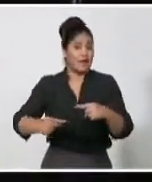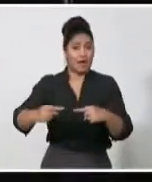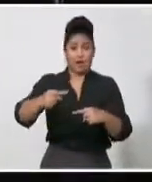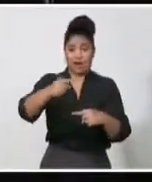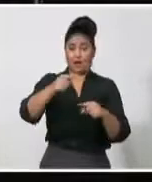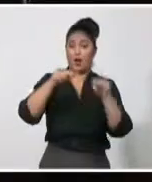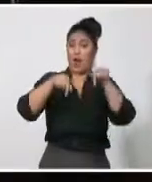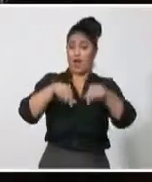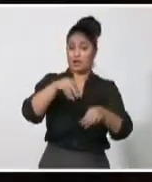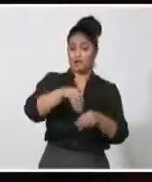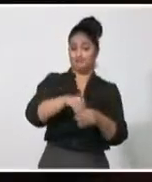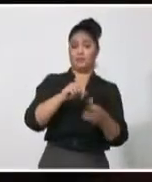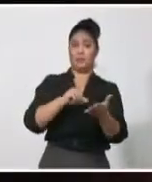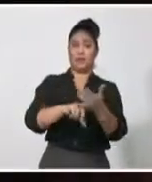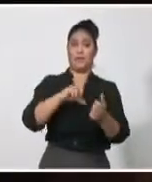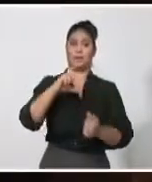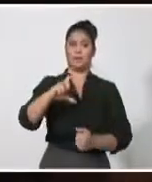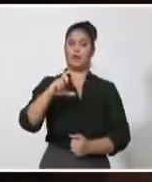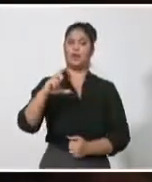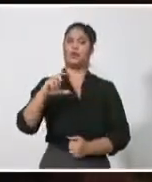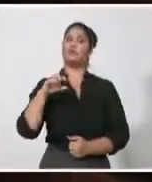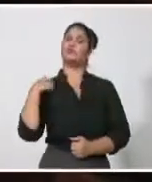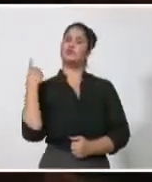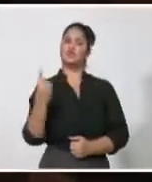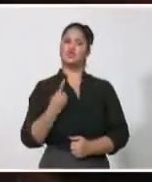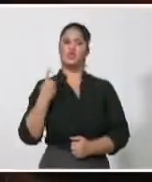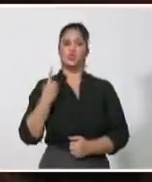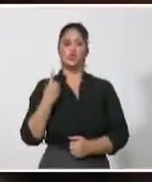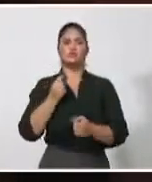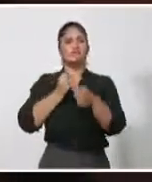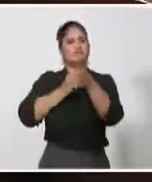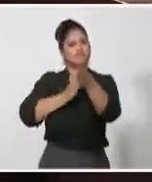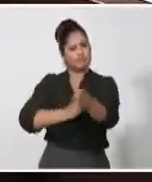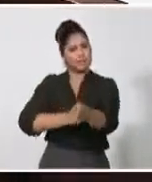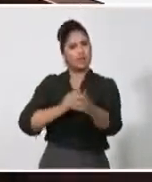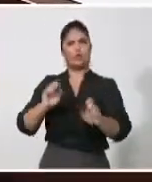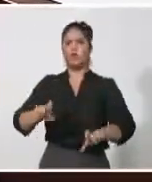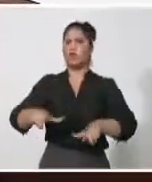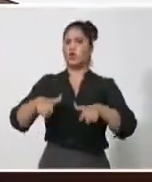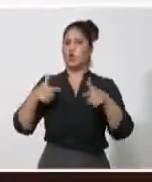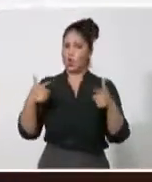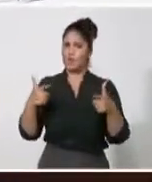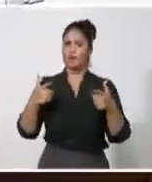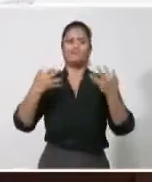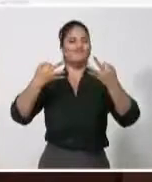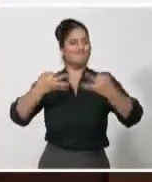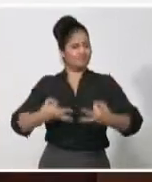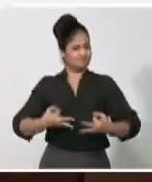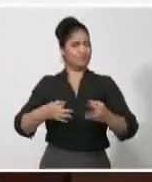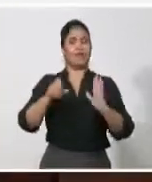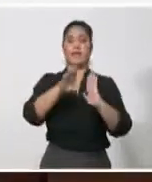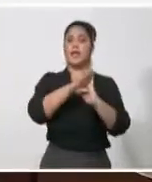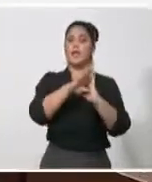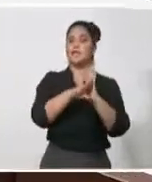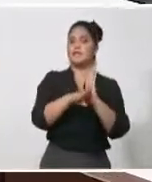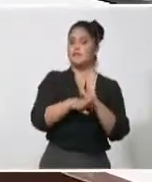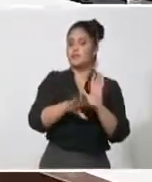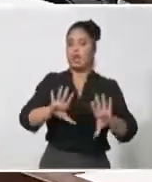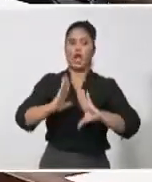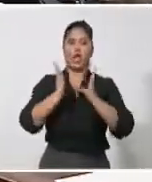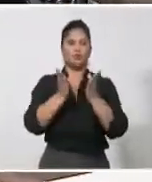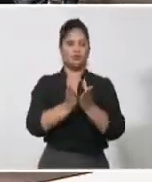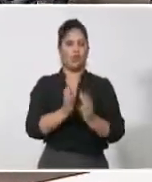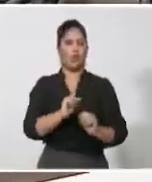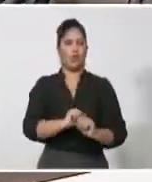partido nosotros seamos la vanguardia en la exigencia del cumplimiento de las medidas, de los protocolos que están